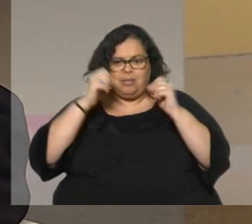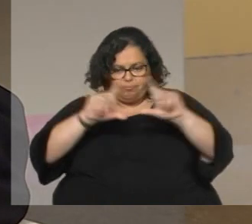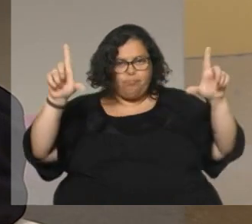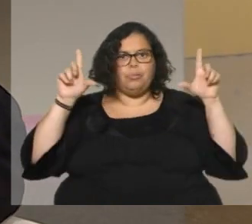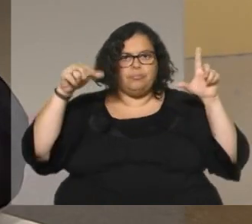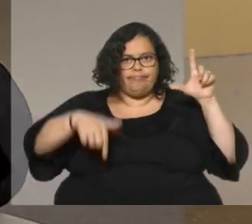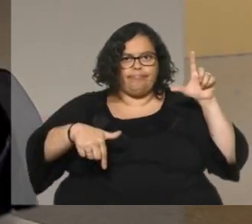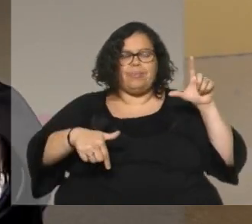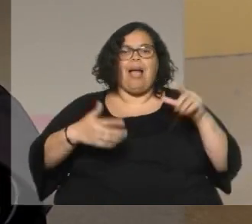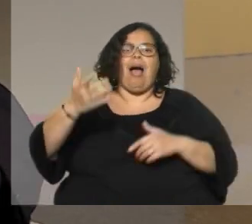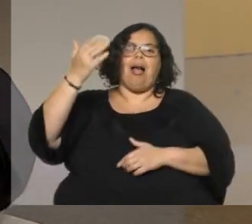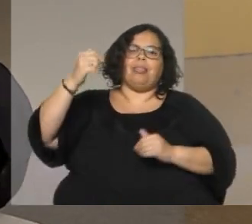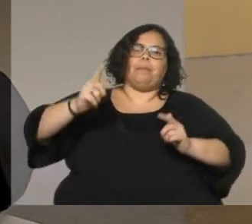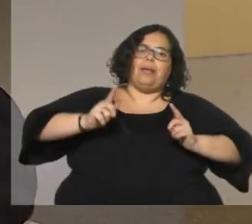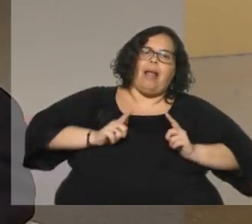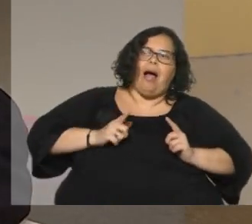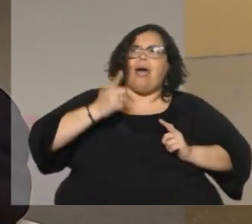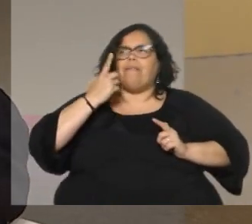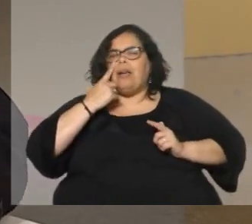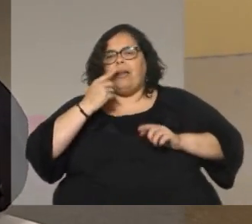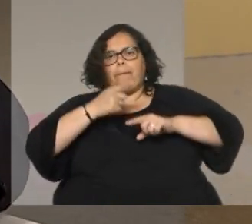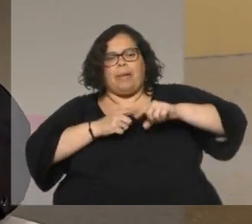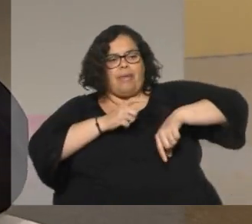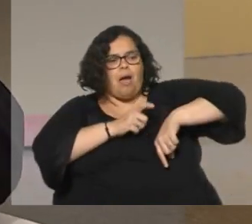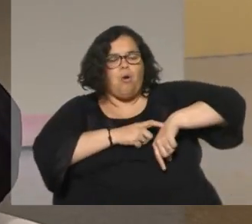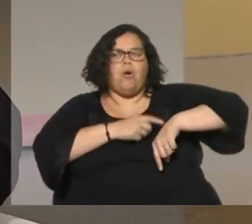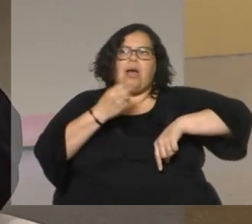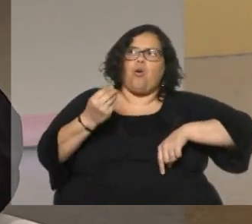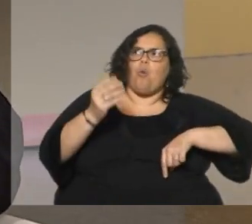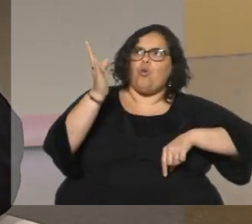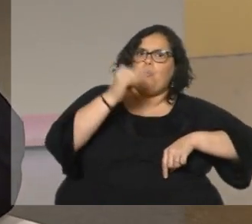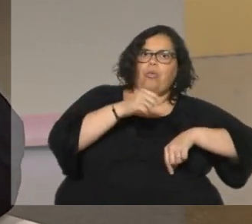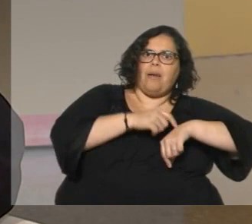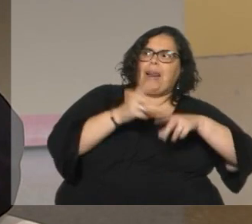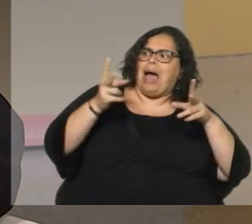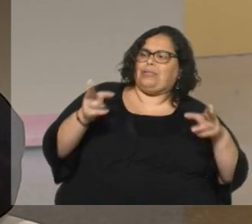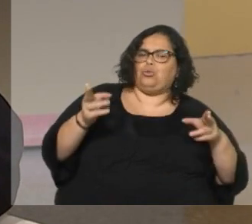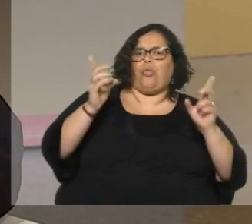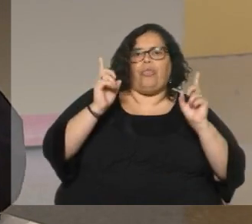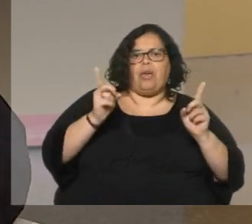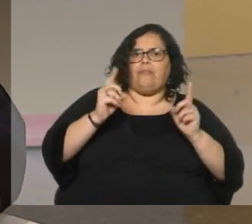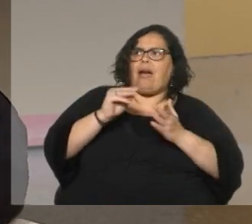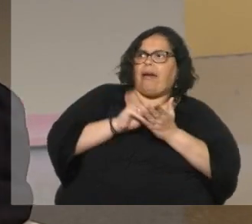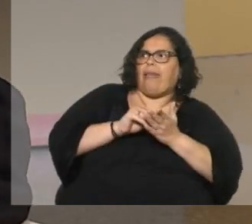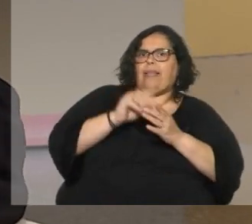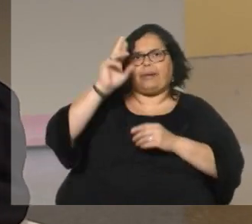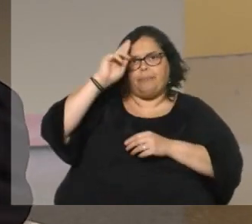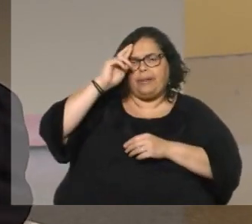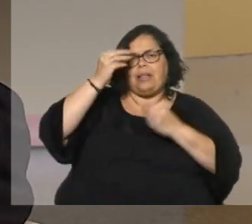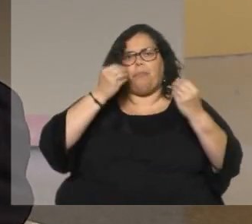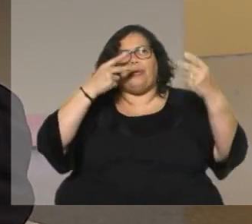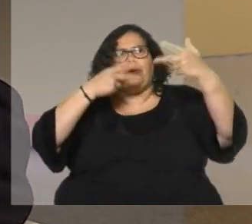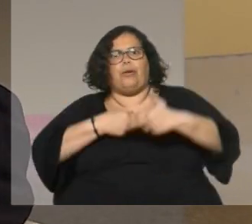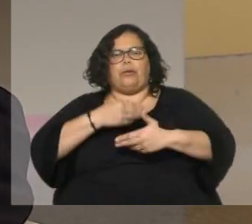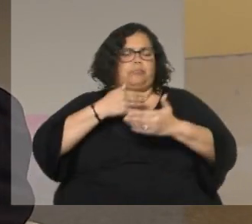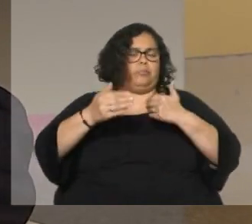antes había que esperar un satélite que te daba media hora que no te podías pasar del lapso que te habían agendado porque si no te cortaban